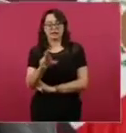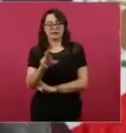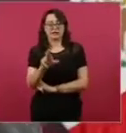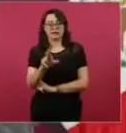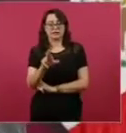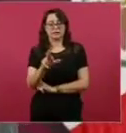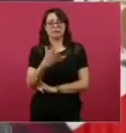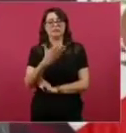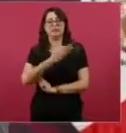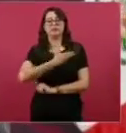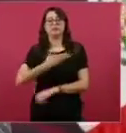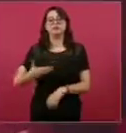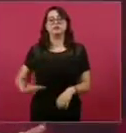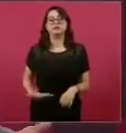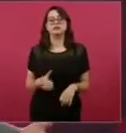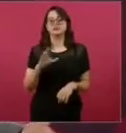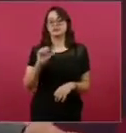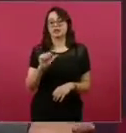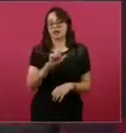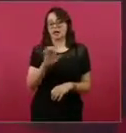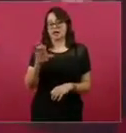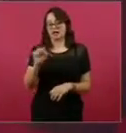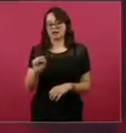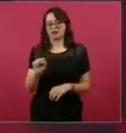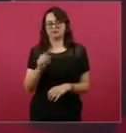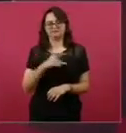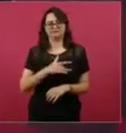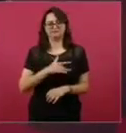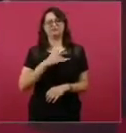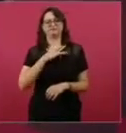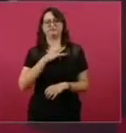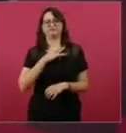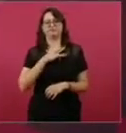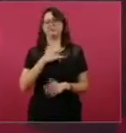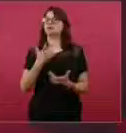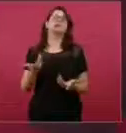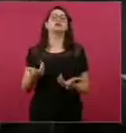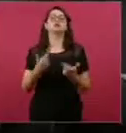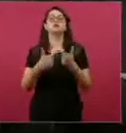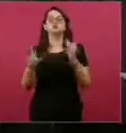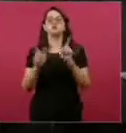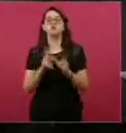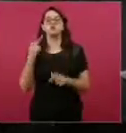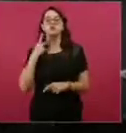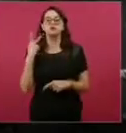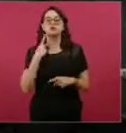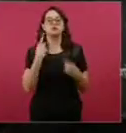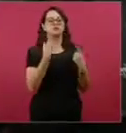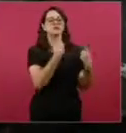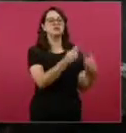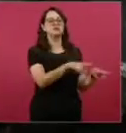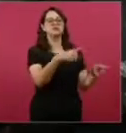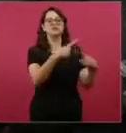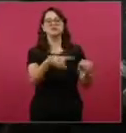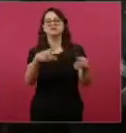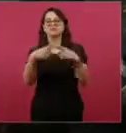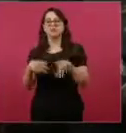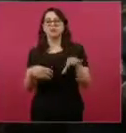agrupa a todos esos partidos y constituye